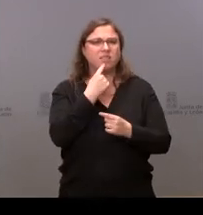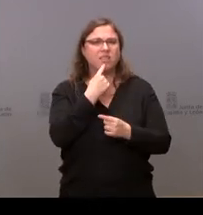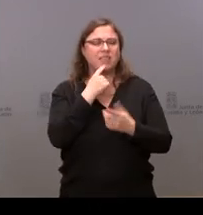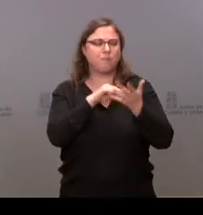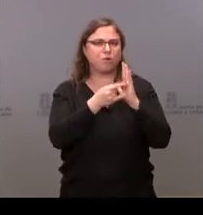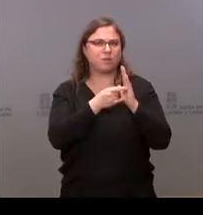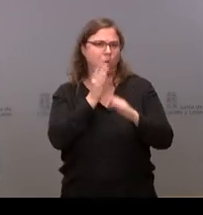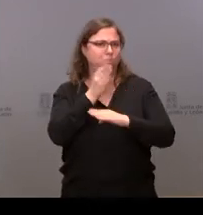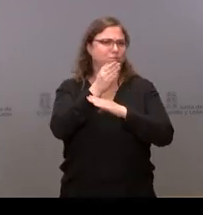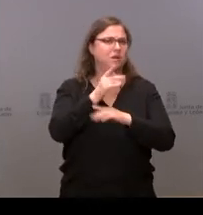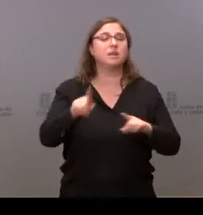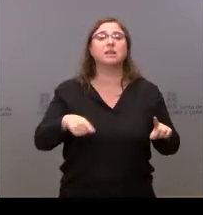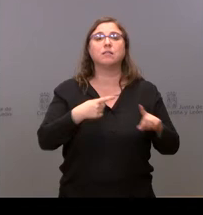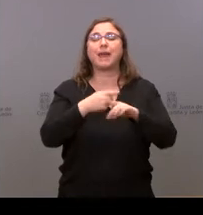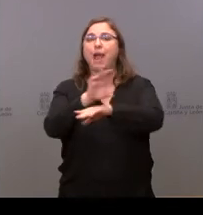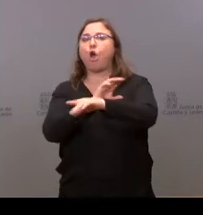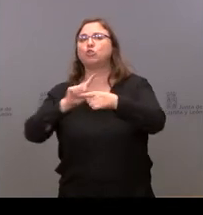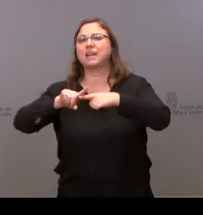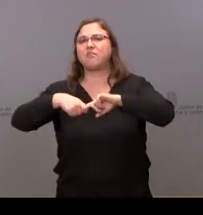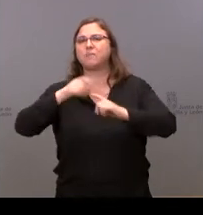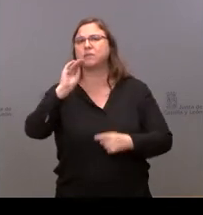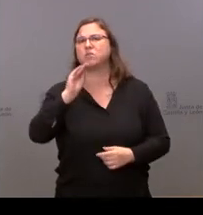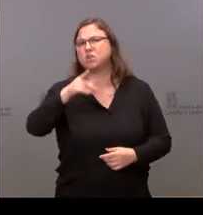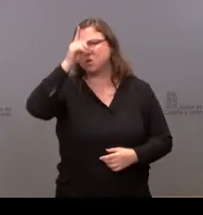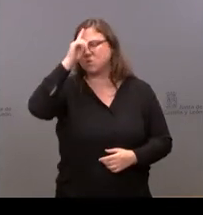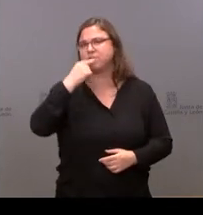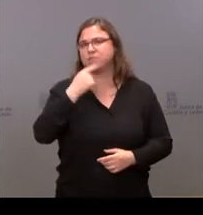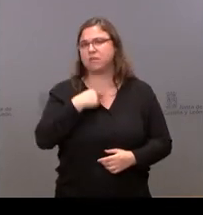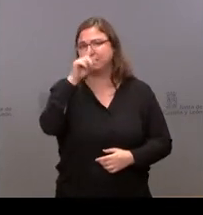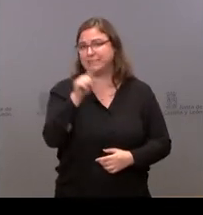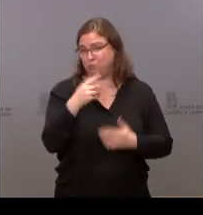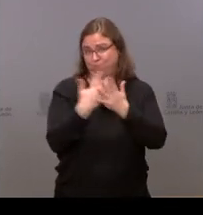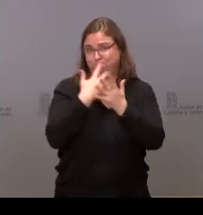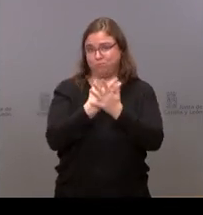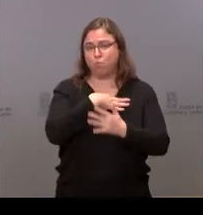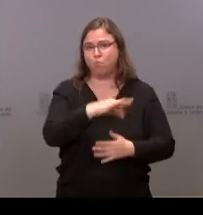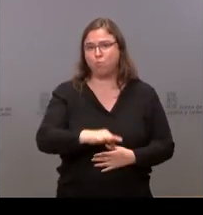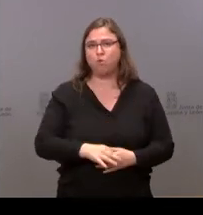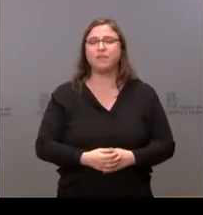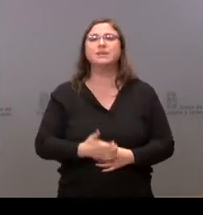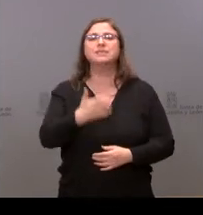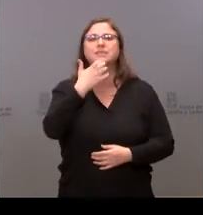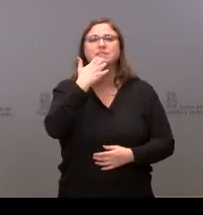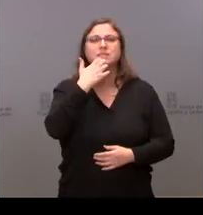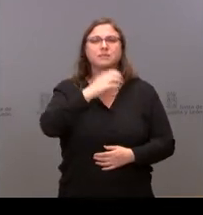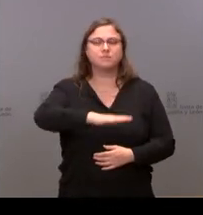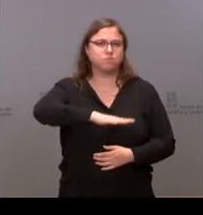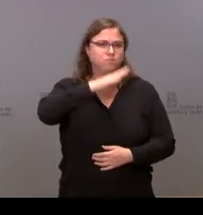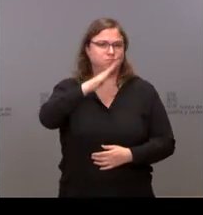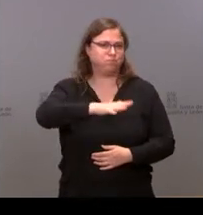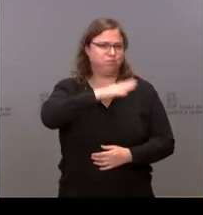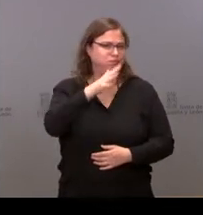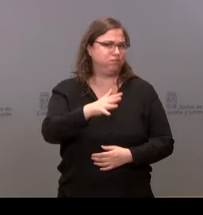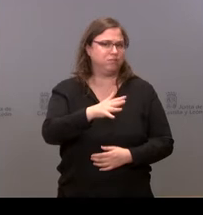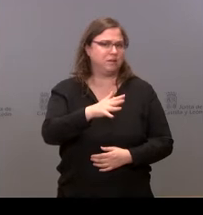proyecto y para la consejera de familia no sé si nos podría comentar un poquito ante el espectacular aumento de la